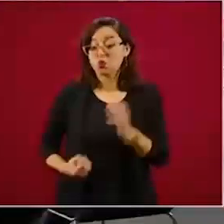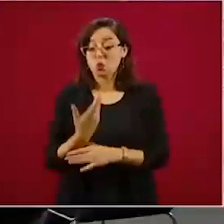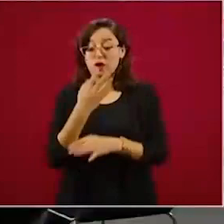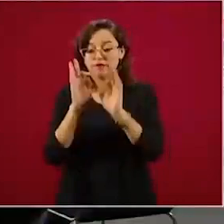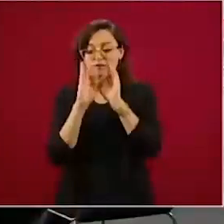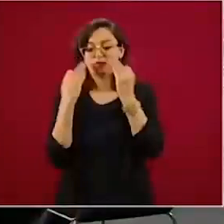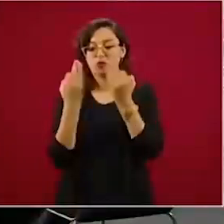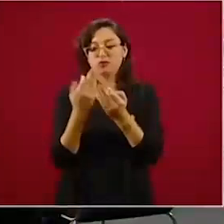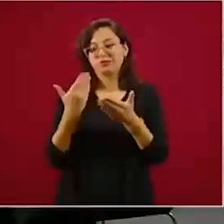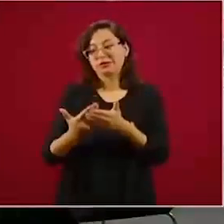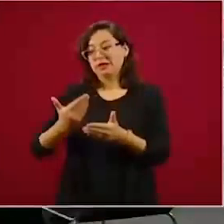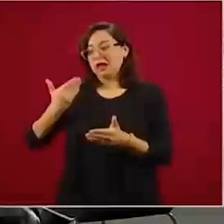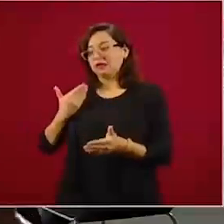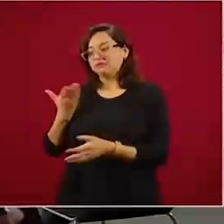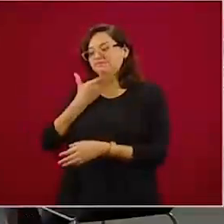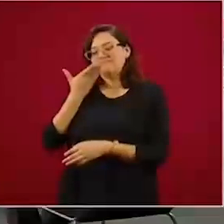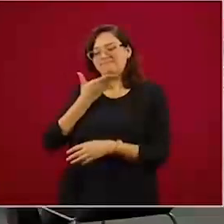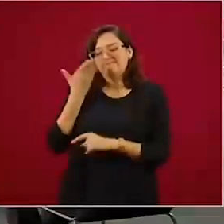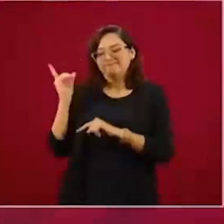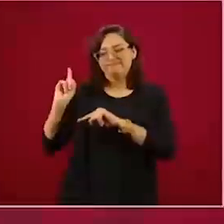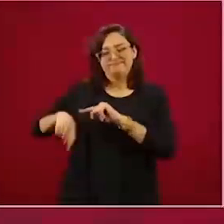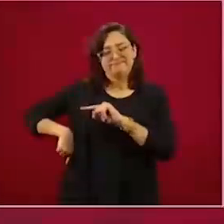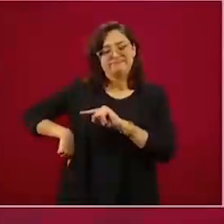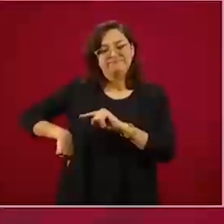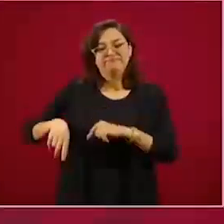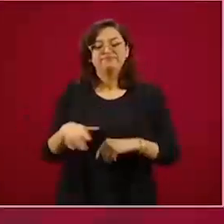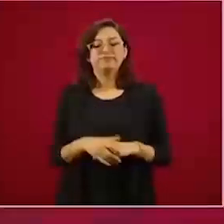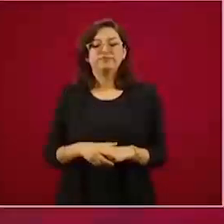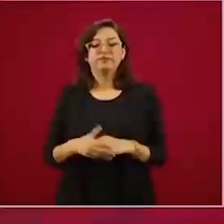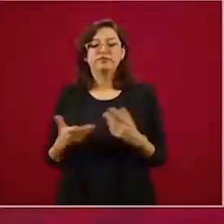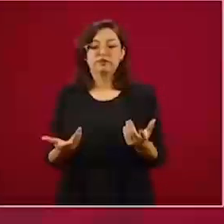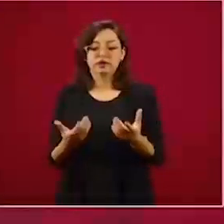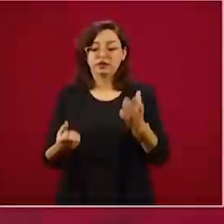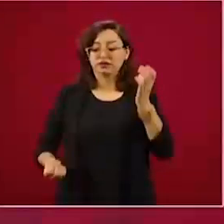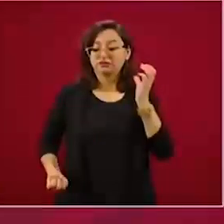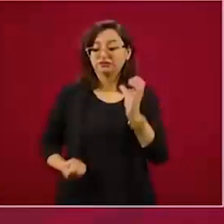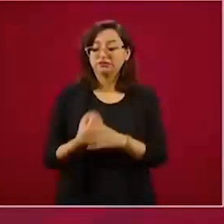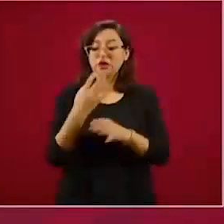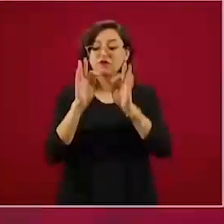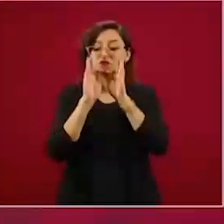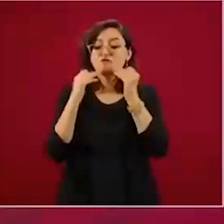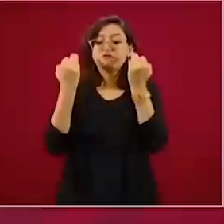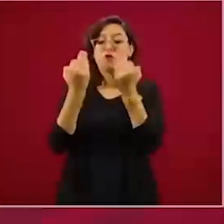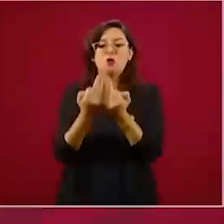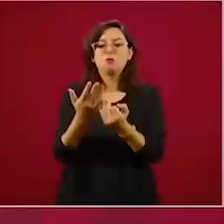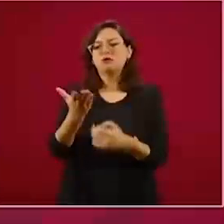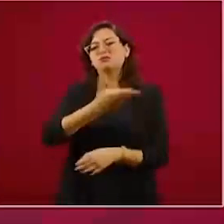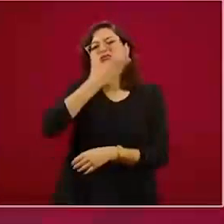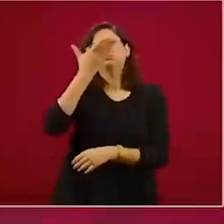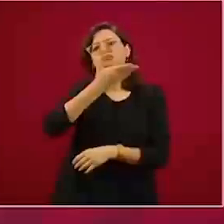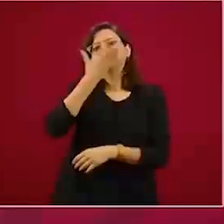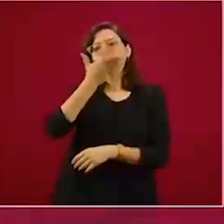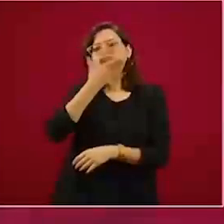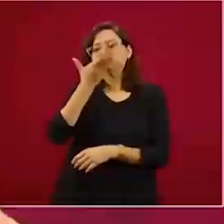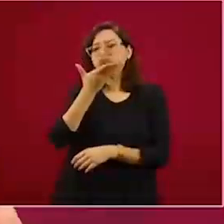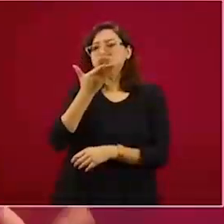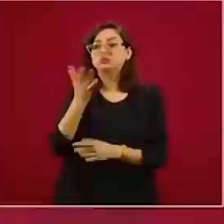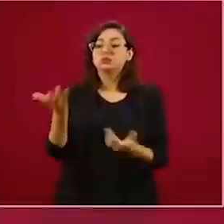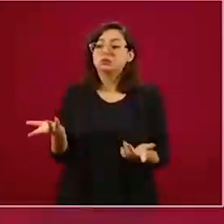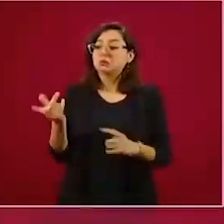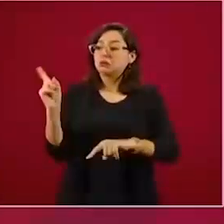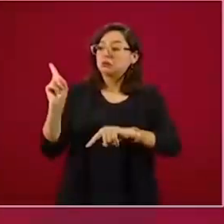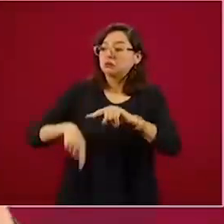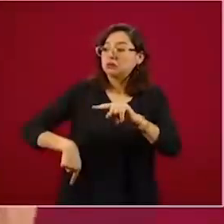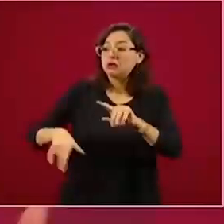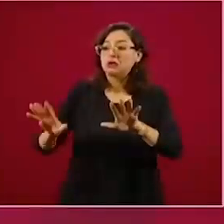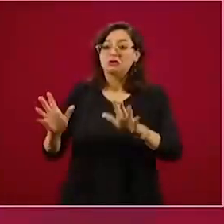epidemia. Pero también le llamamos normalidad porque la vida pública no se puede suspender, la vida pública, trabajar,